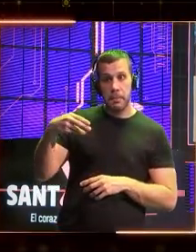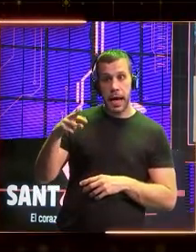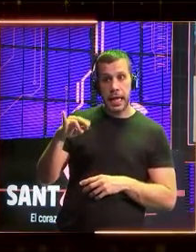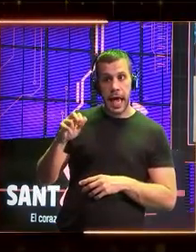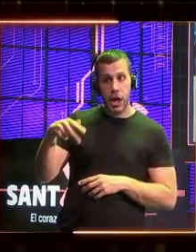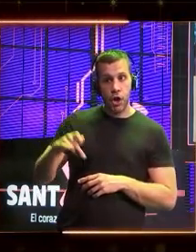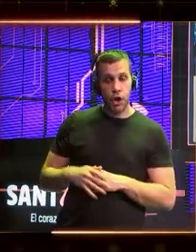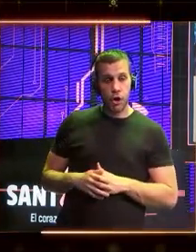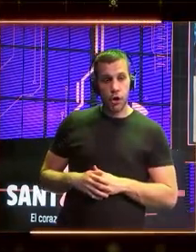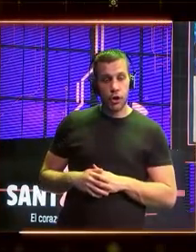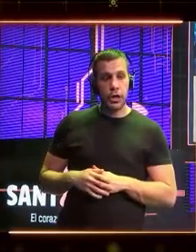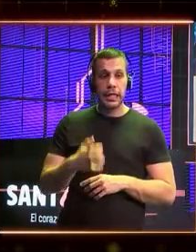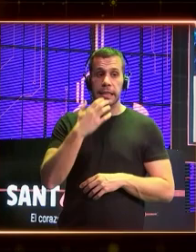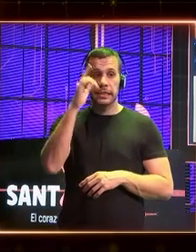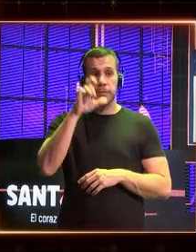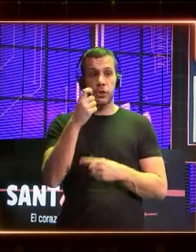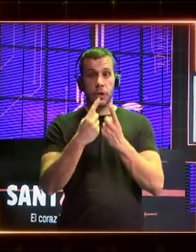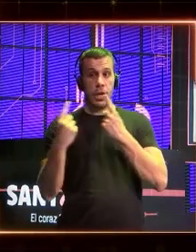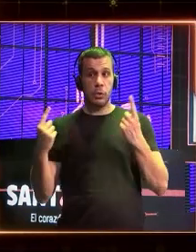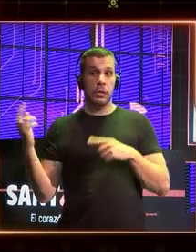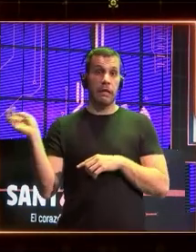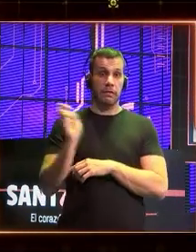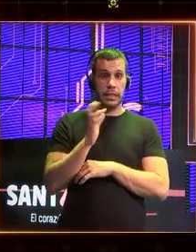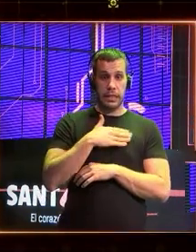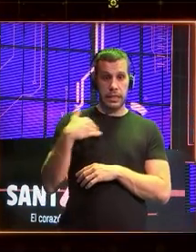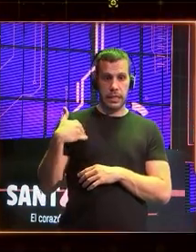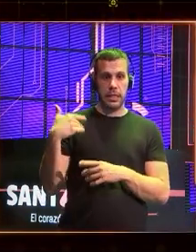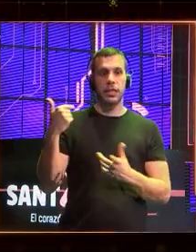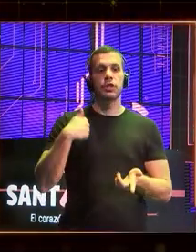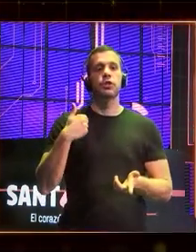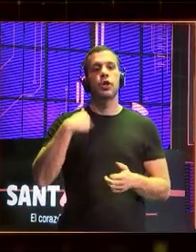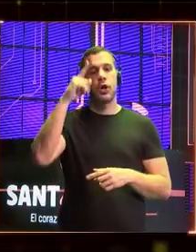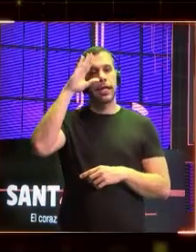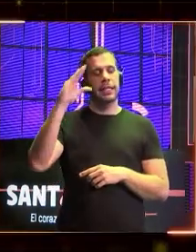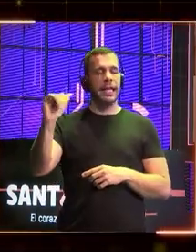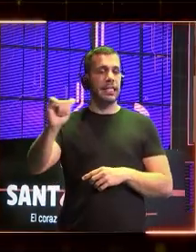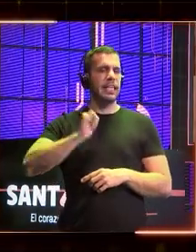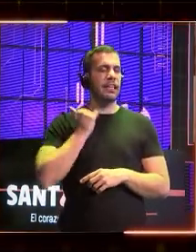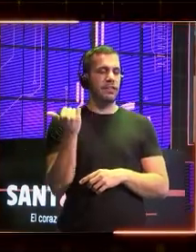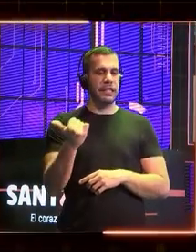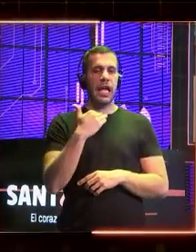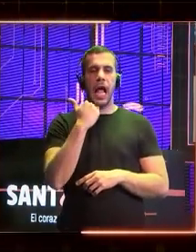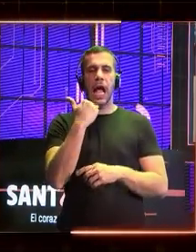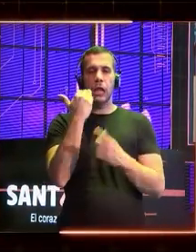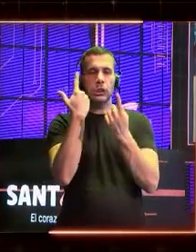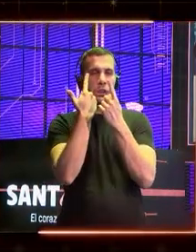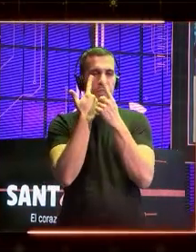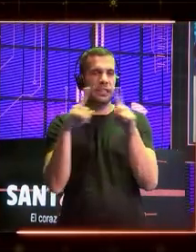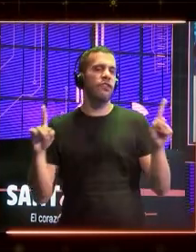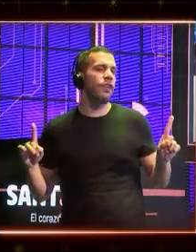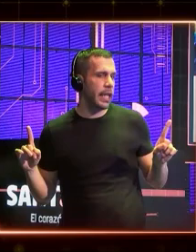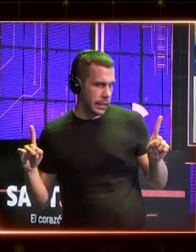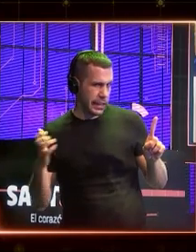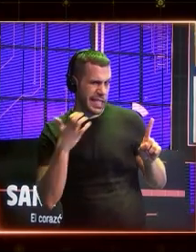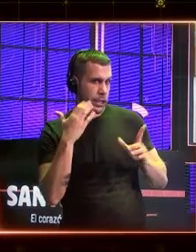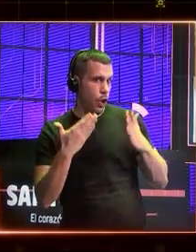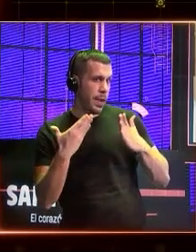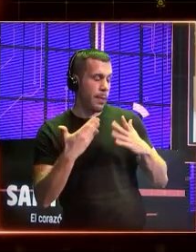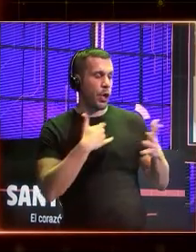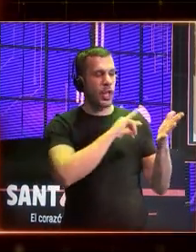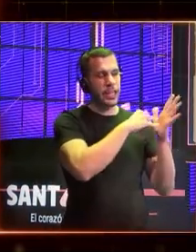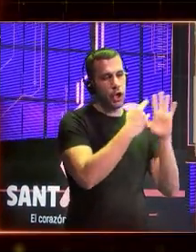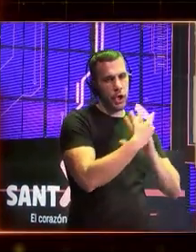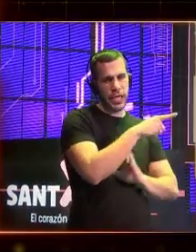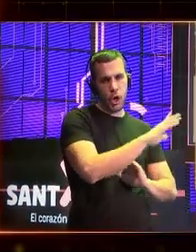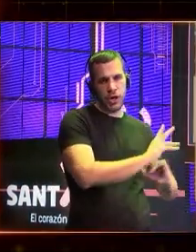Bueno, ¿alguien si quiere pasar? Lo que estaba diciendo es que la inteligencia artificial tiene algo muy distinto con cualquier otra tecnología, que cualquier otra revolución